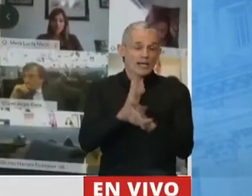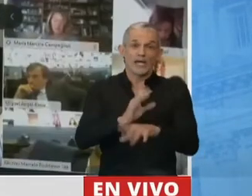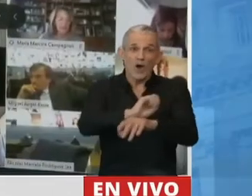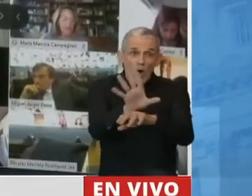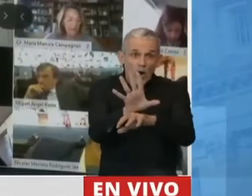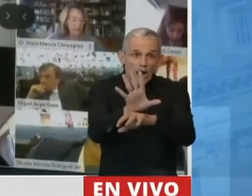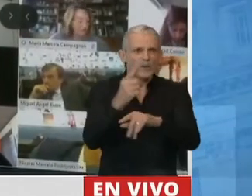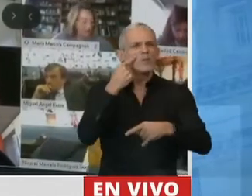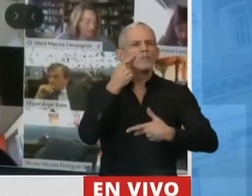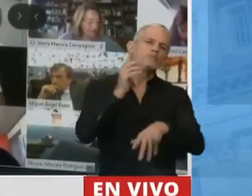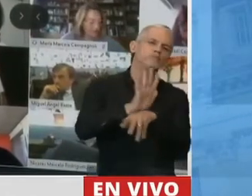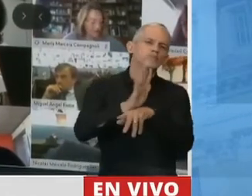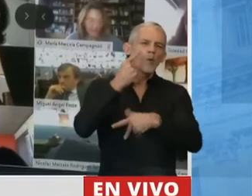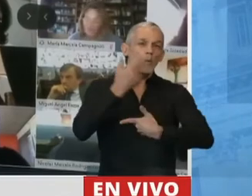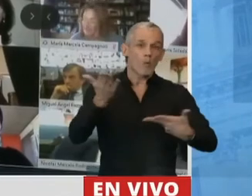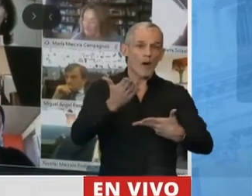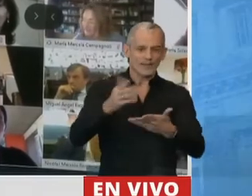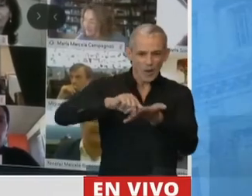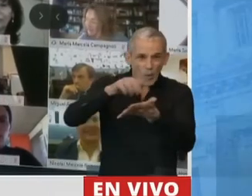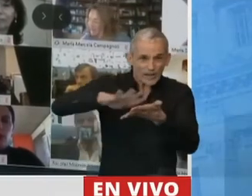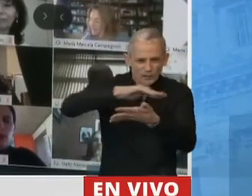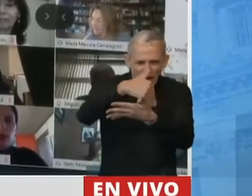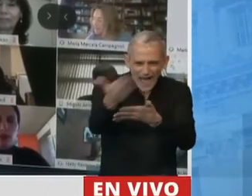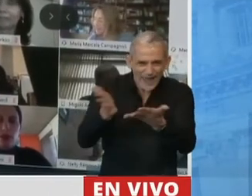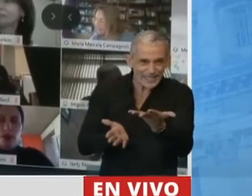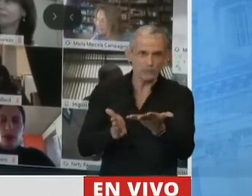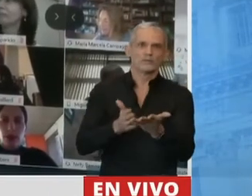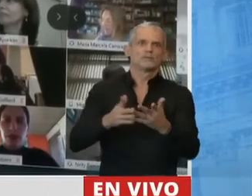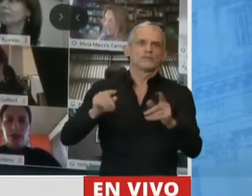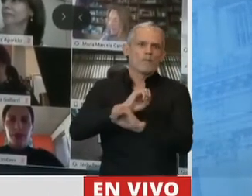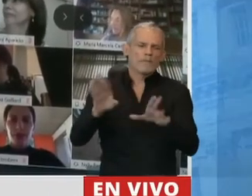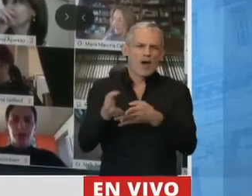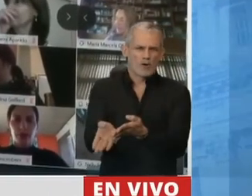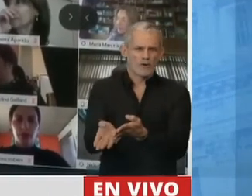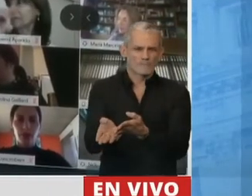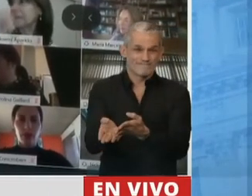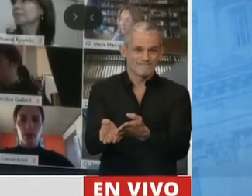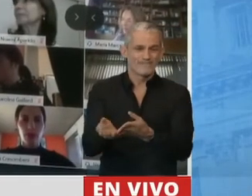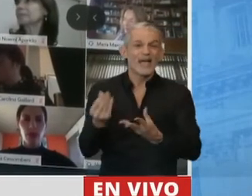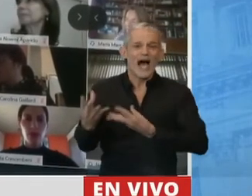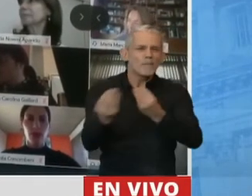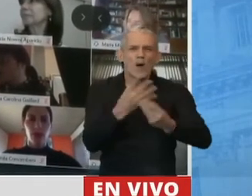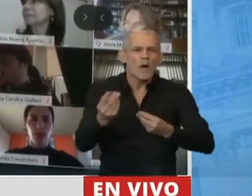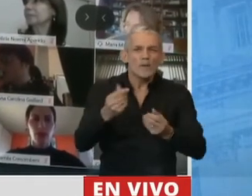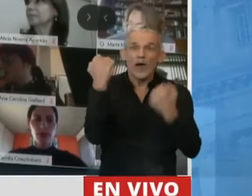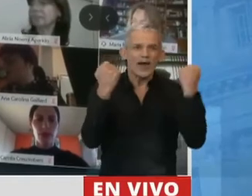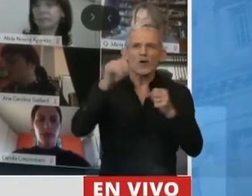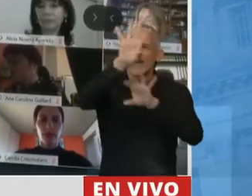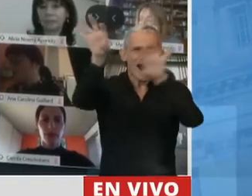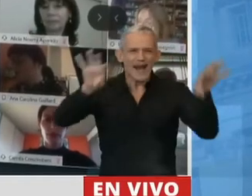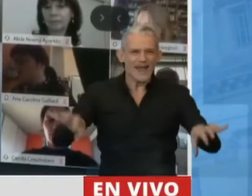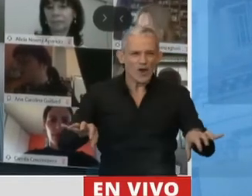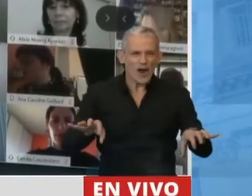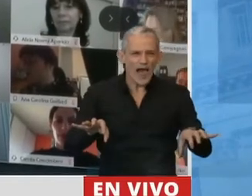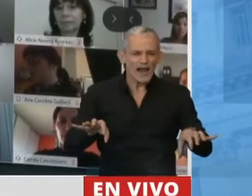demostró que en el AMBA y en la concentración fue mucho más profunda. Apoyemos las economías regionales y que haga